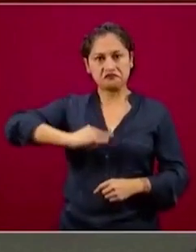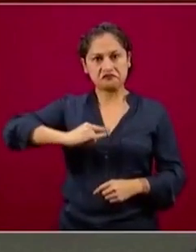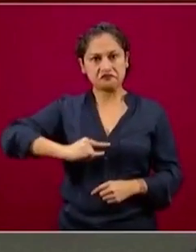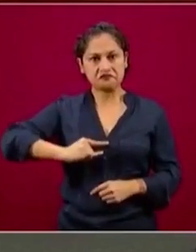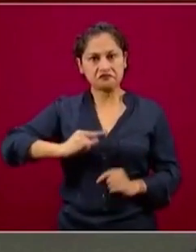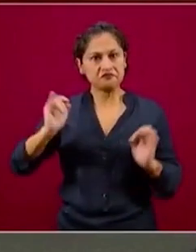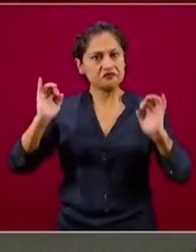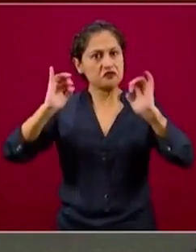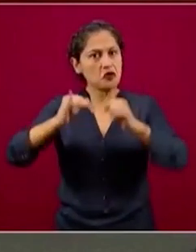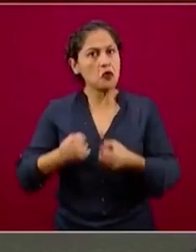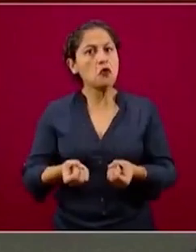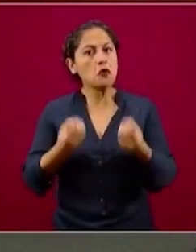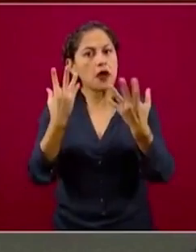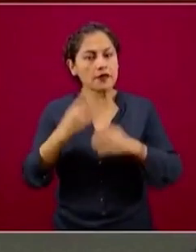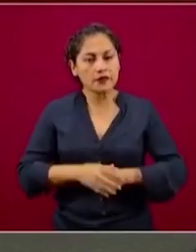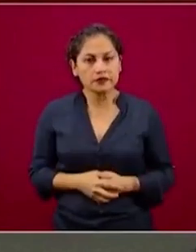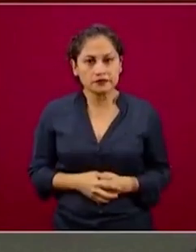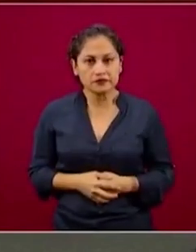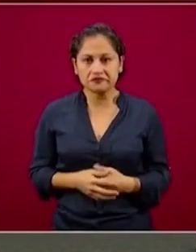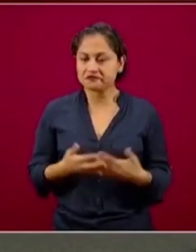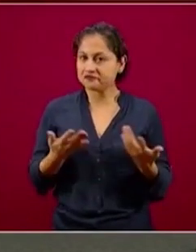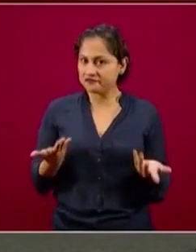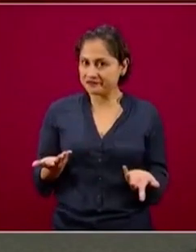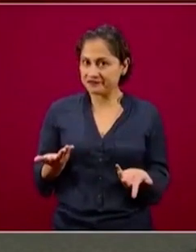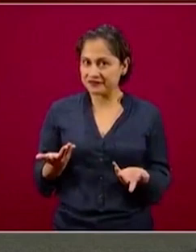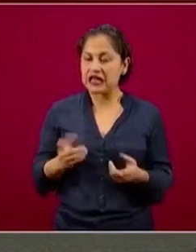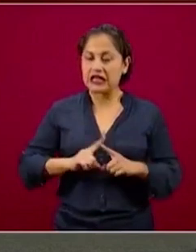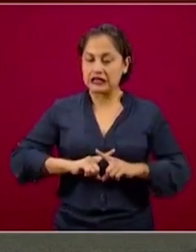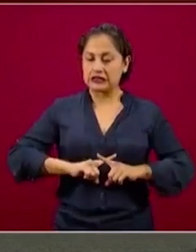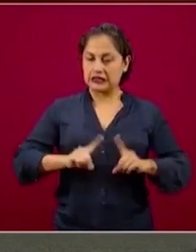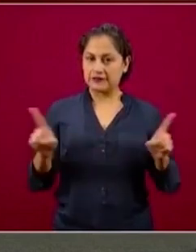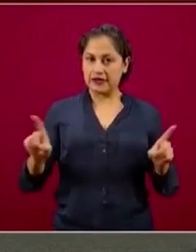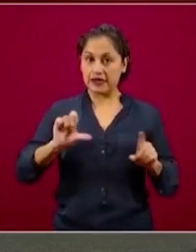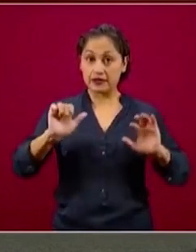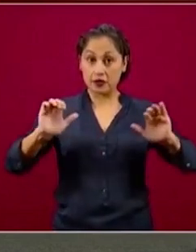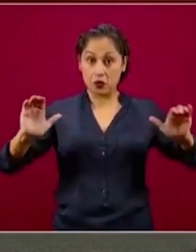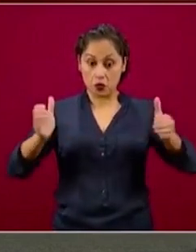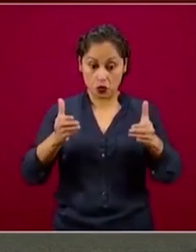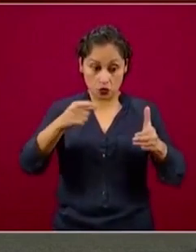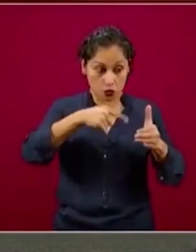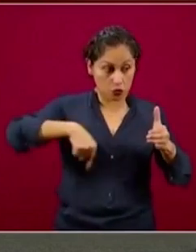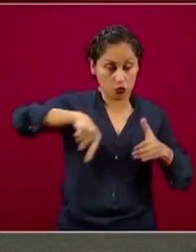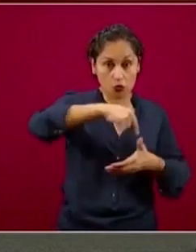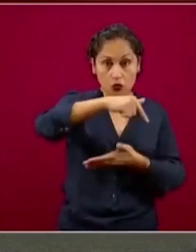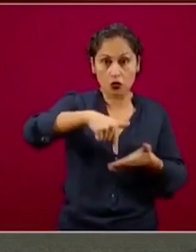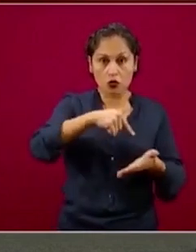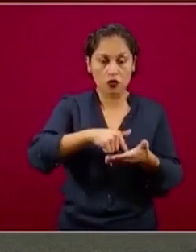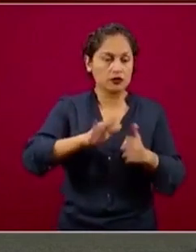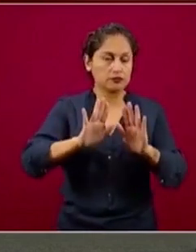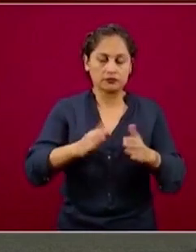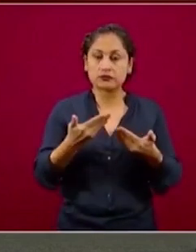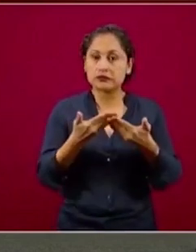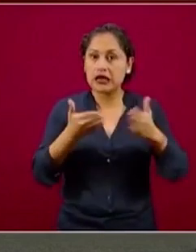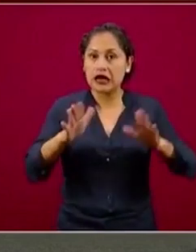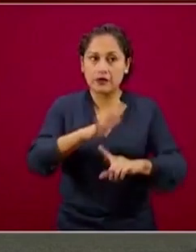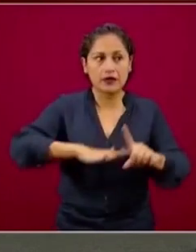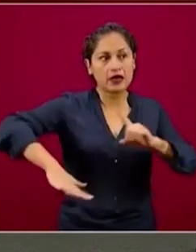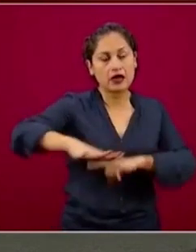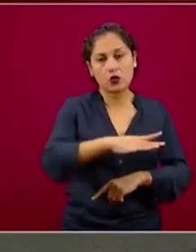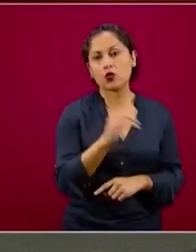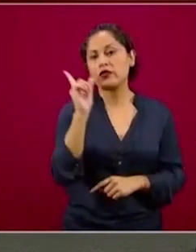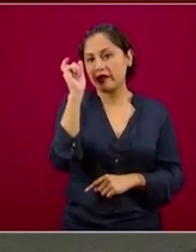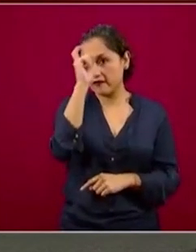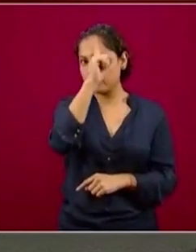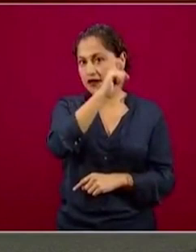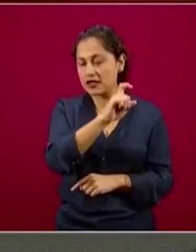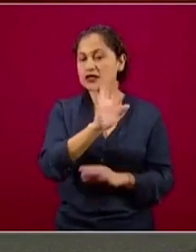a diferencia del espacio cerrado del que voy a hablar ahora, pero en el abierto es muy difícil. Entonces, ahí lo que estamos viendo